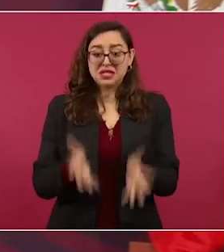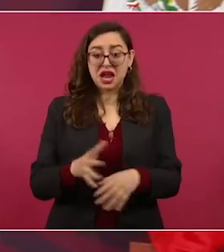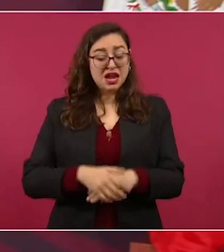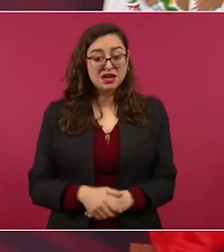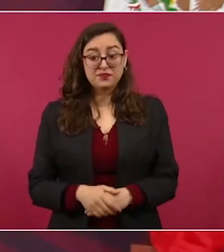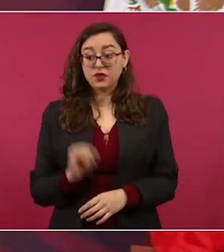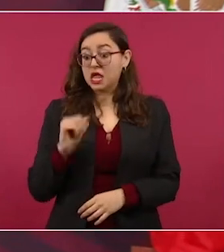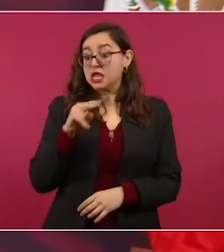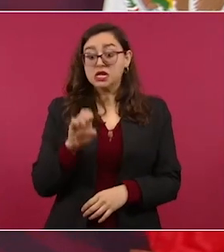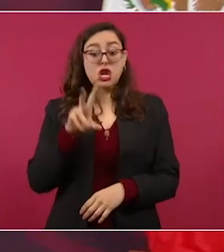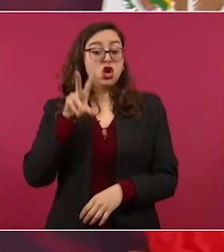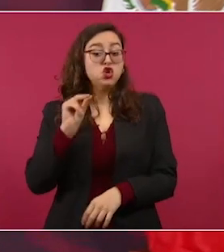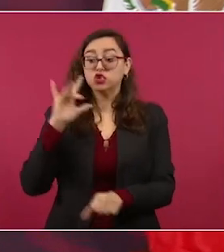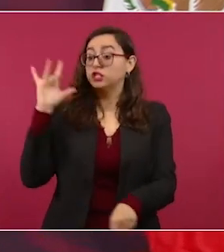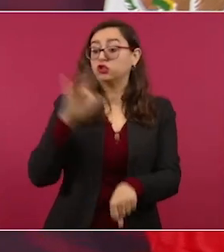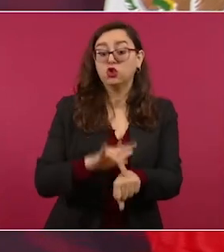de que el INE no se toca.